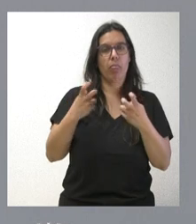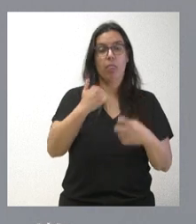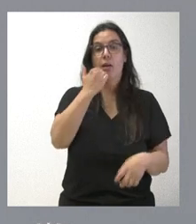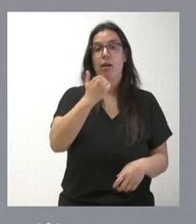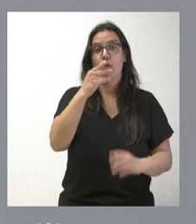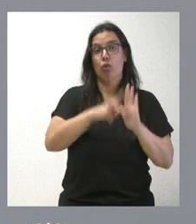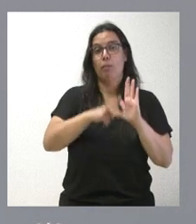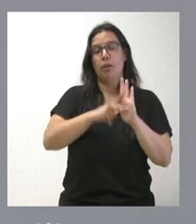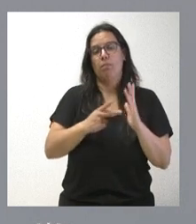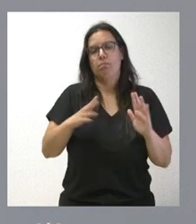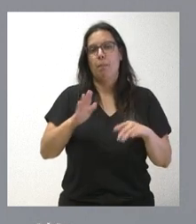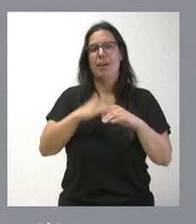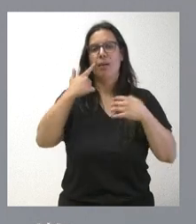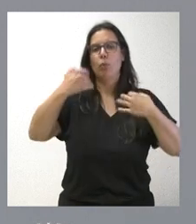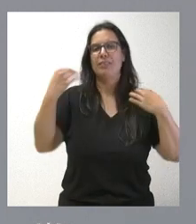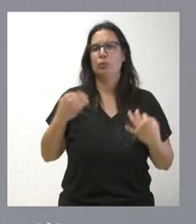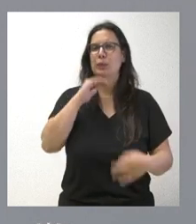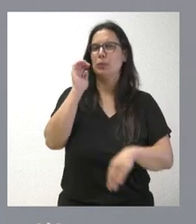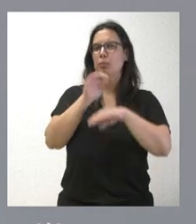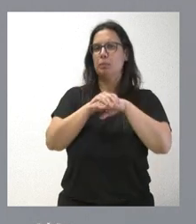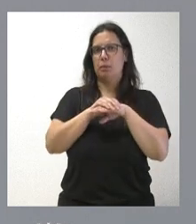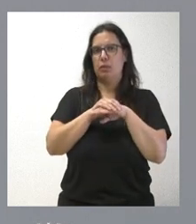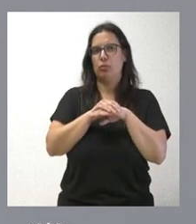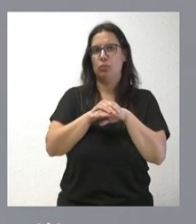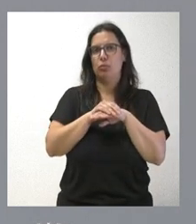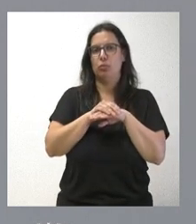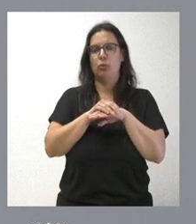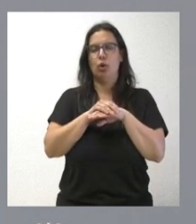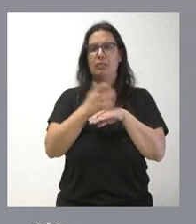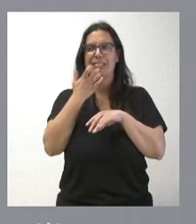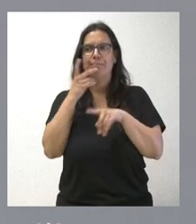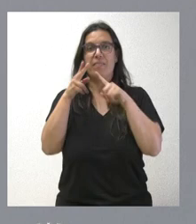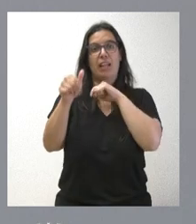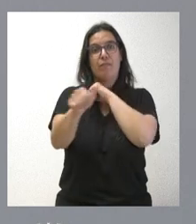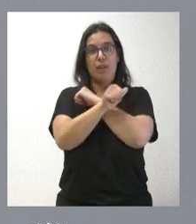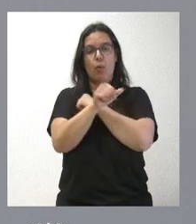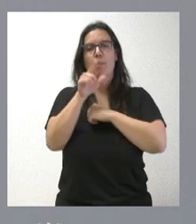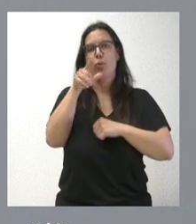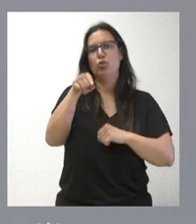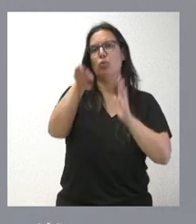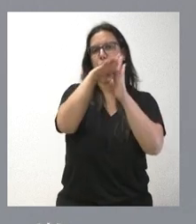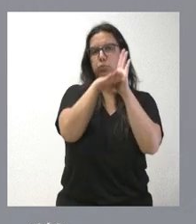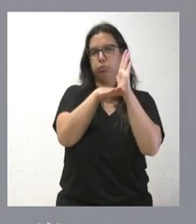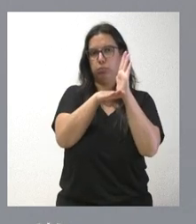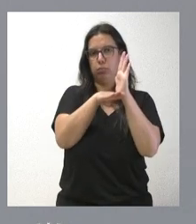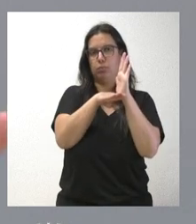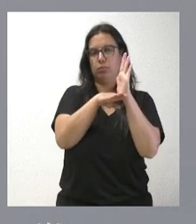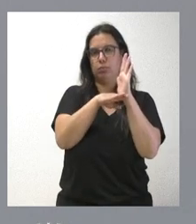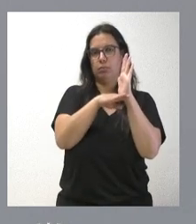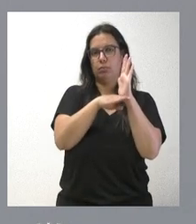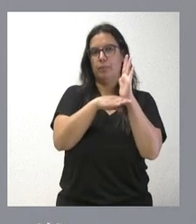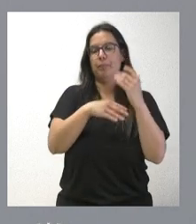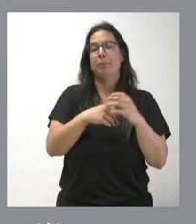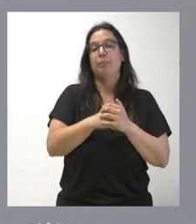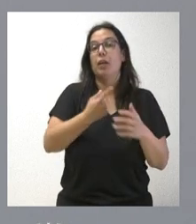para garantizar ese cumplimiento de las normas fiscales y perseguir el fraude fiscal es por lo que se tiene en cuenta esta consideración. Nosotros